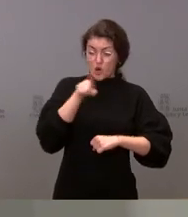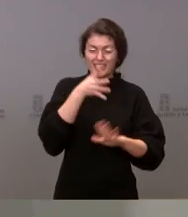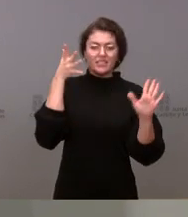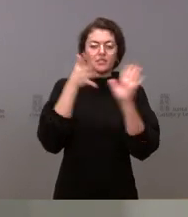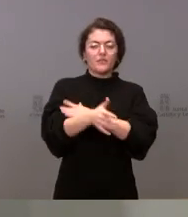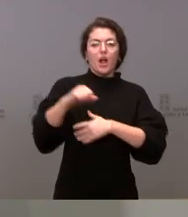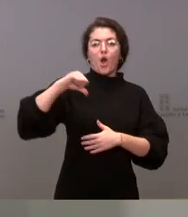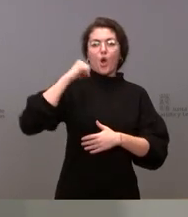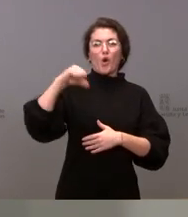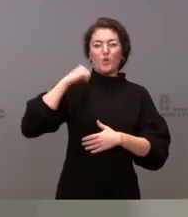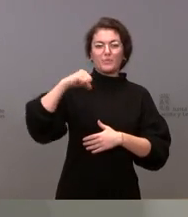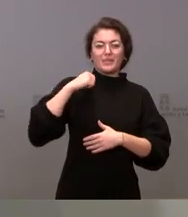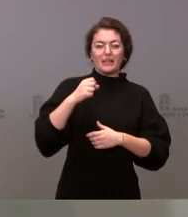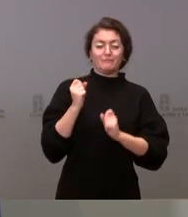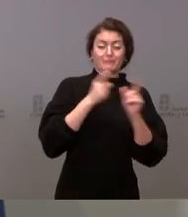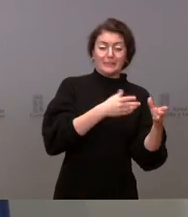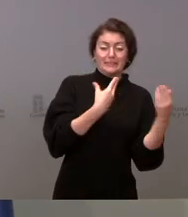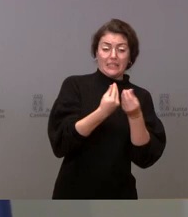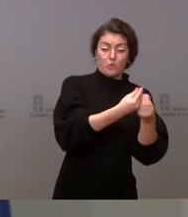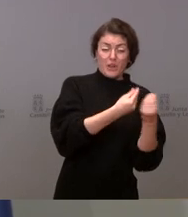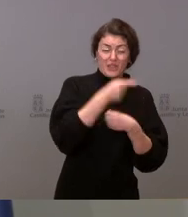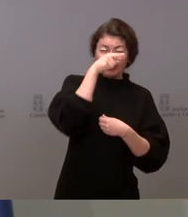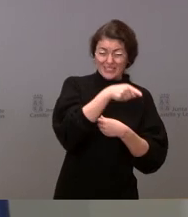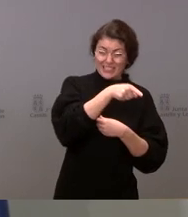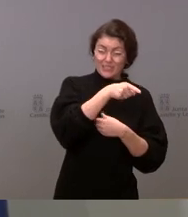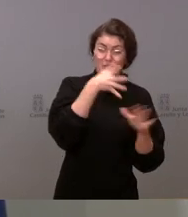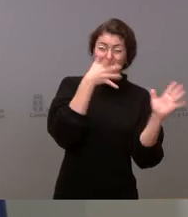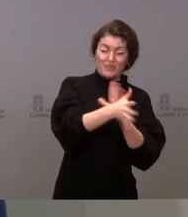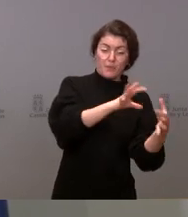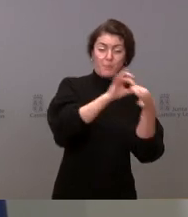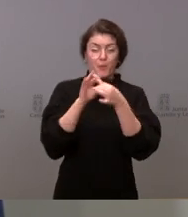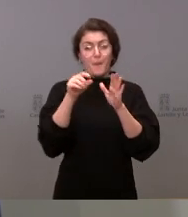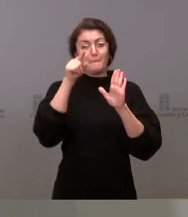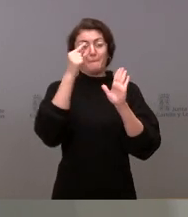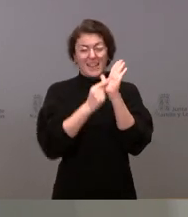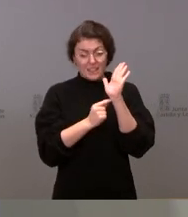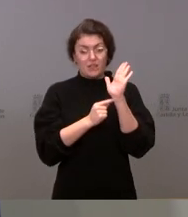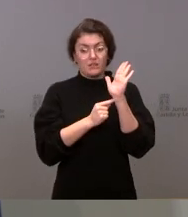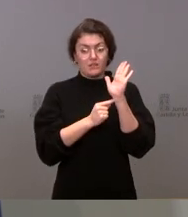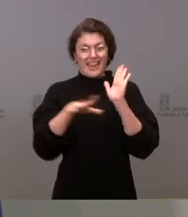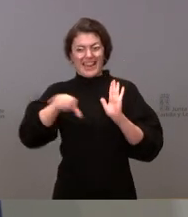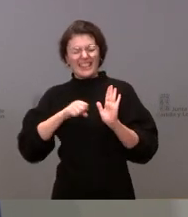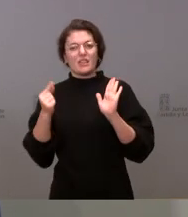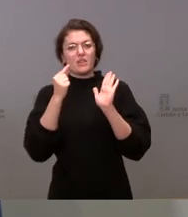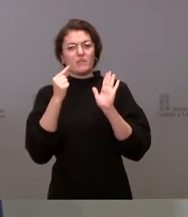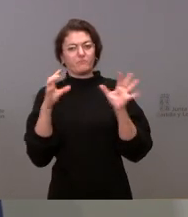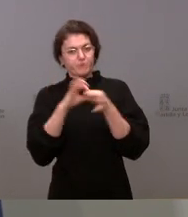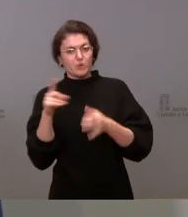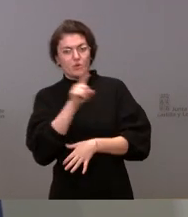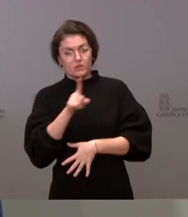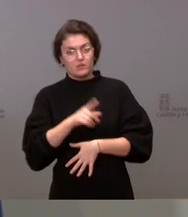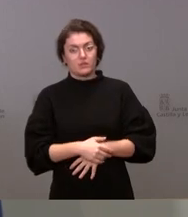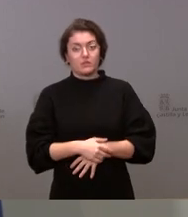la que nos va a obligar a tomar medidas la saturación de nuestro sistema de salud no tanto la incidencia porque insisto estamos viendo lo ha dicho la consejera